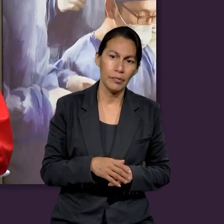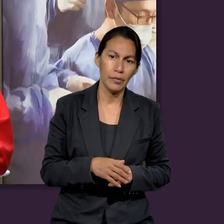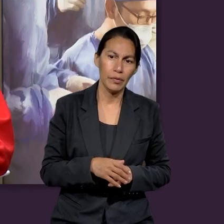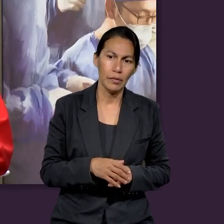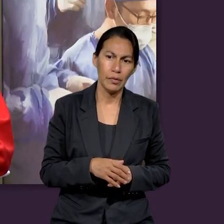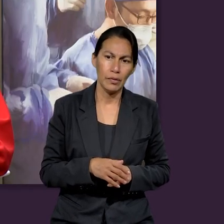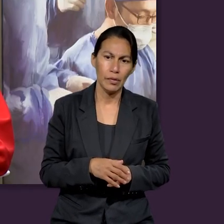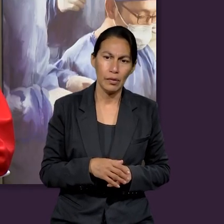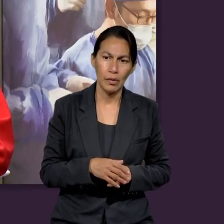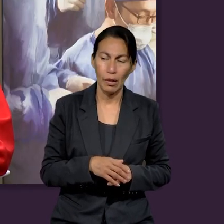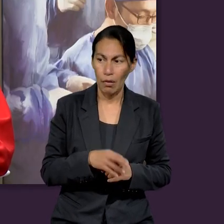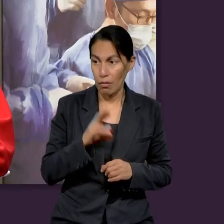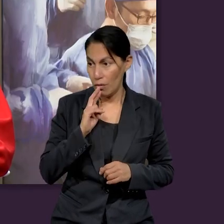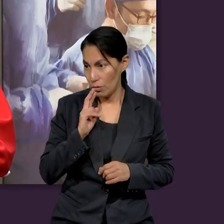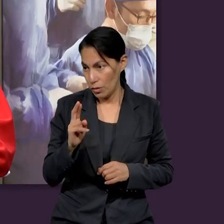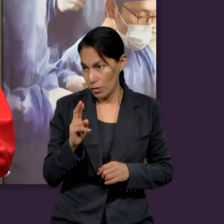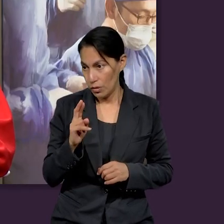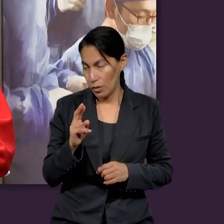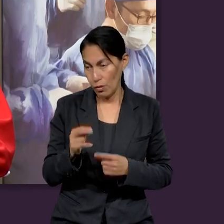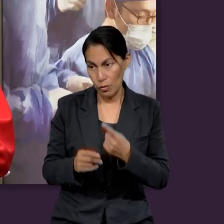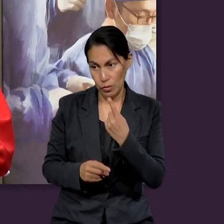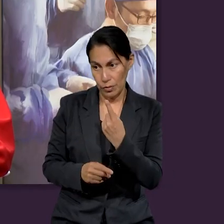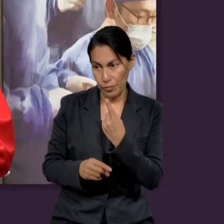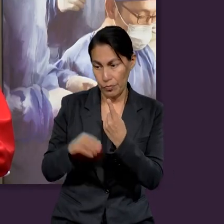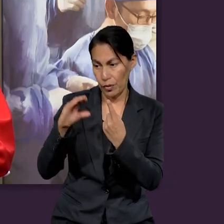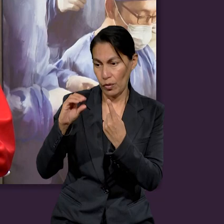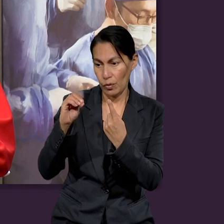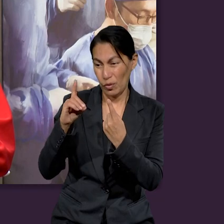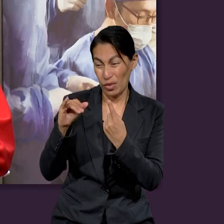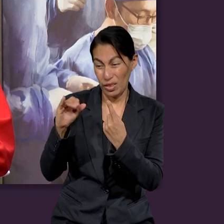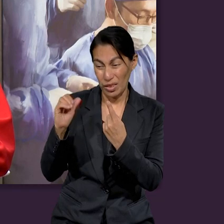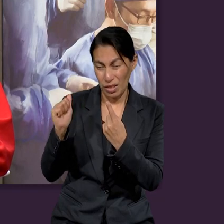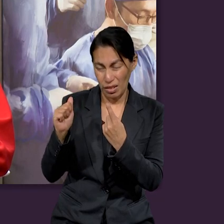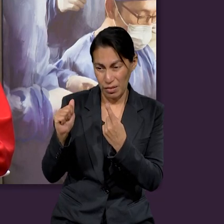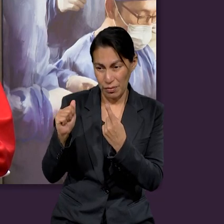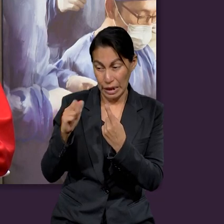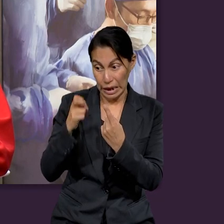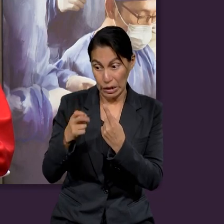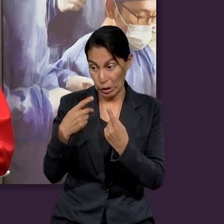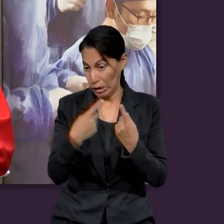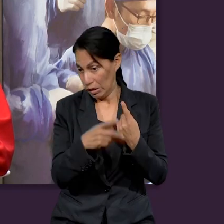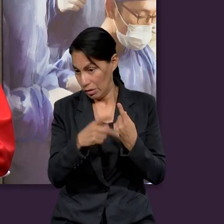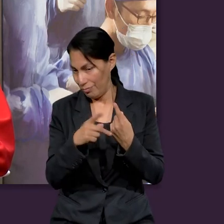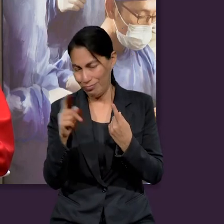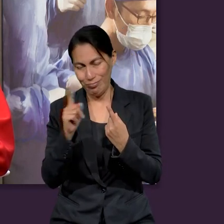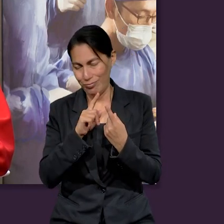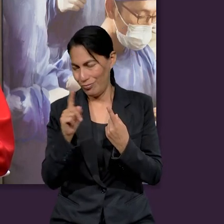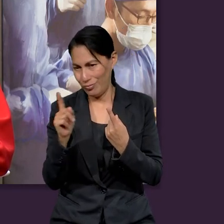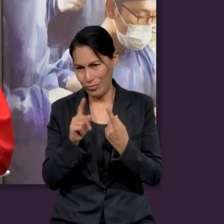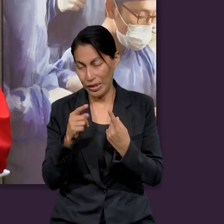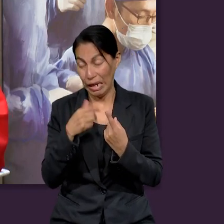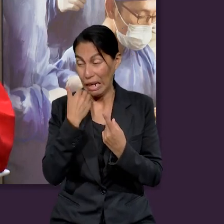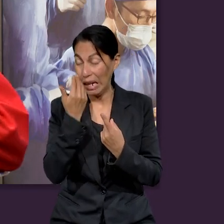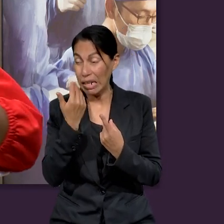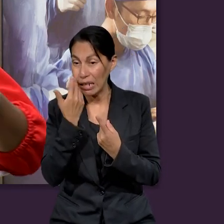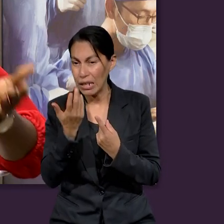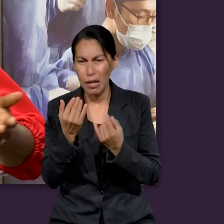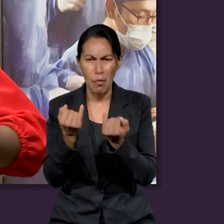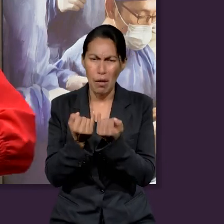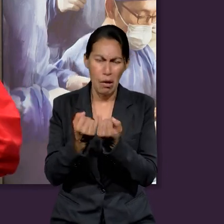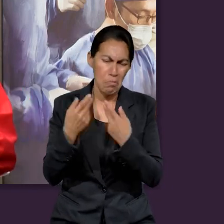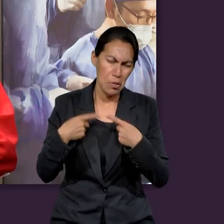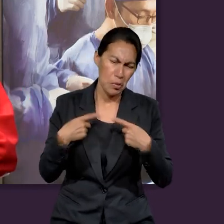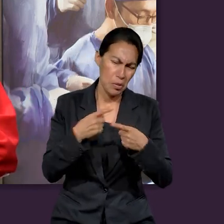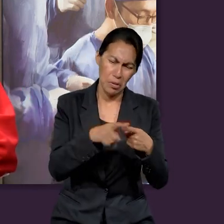respuesta, Pastor, la llamamos en una sola palabra. Codicia. Él codició algo que no le pertenecía. Y es lo que hemos estado